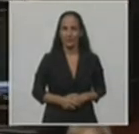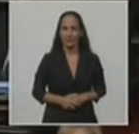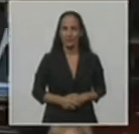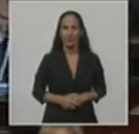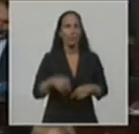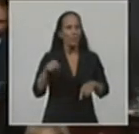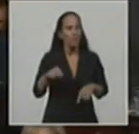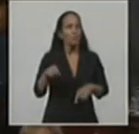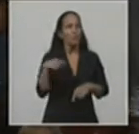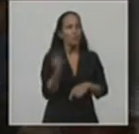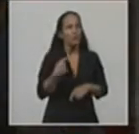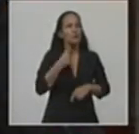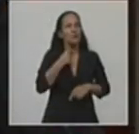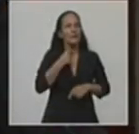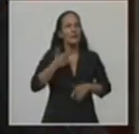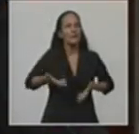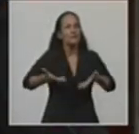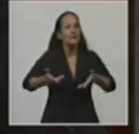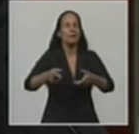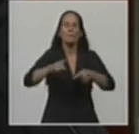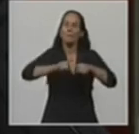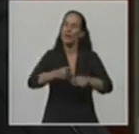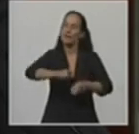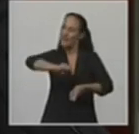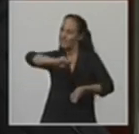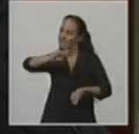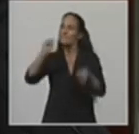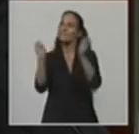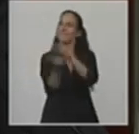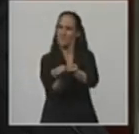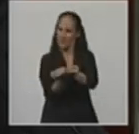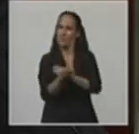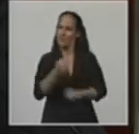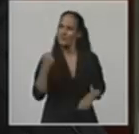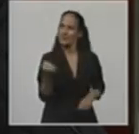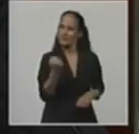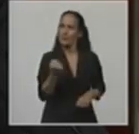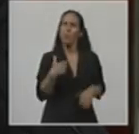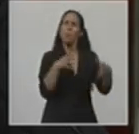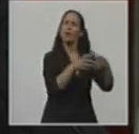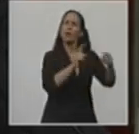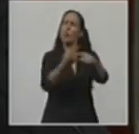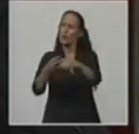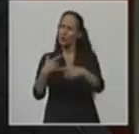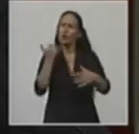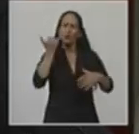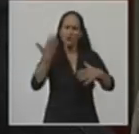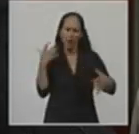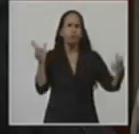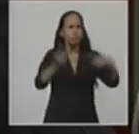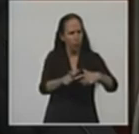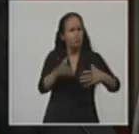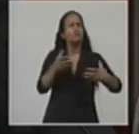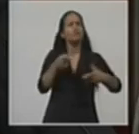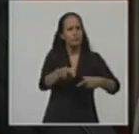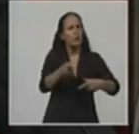impulsaremos una ambiciosa reforma política. Ya estuvimos reunidos con todos los partidos políticos y hay consensos acerca